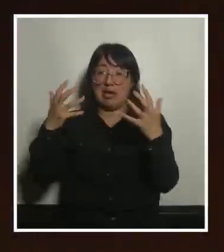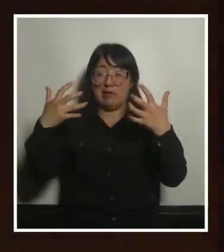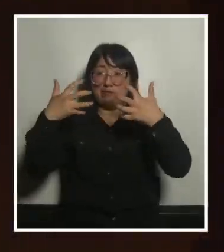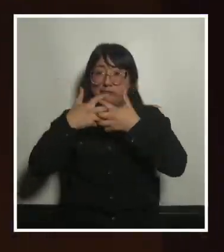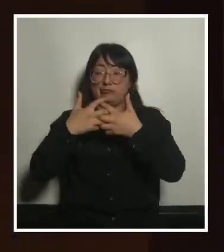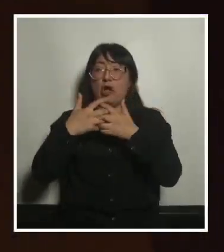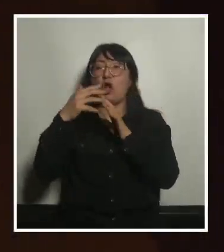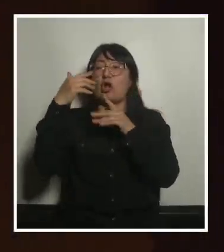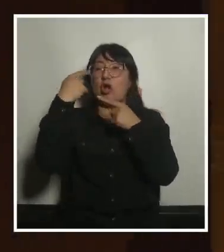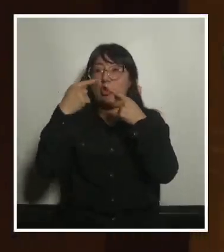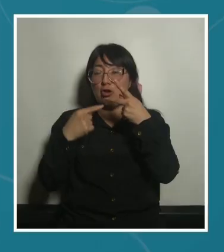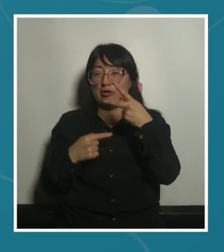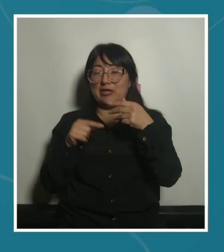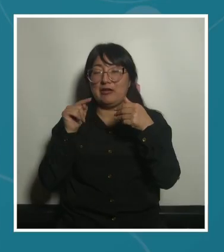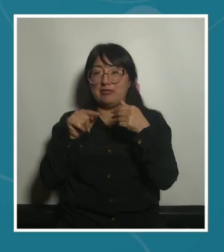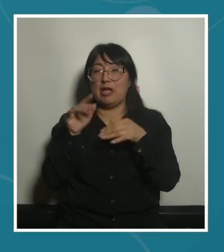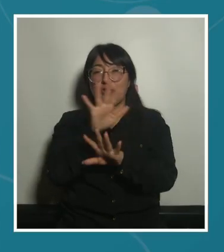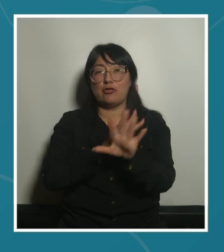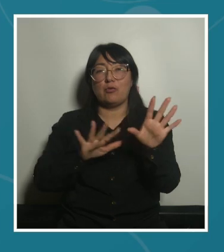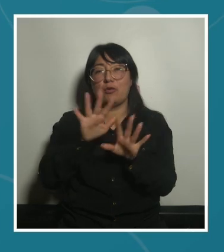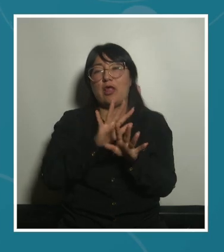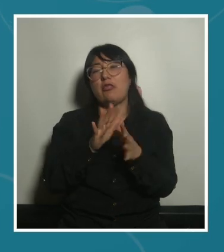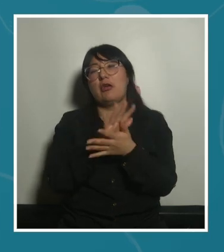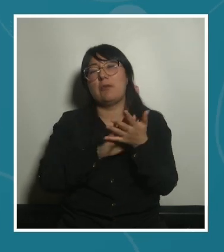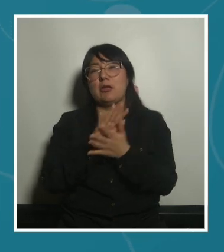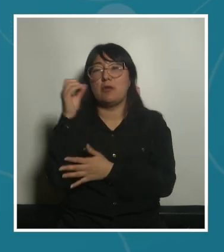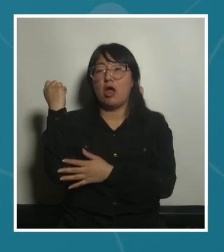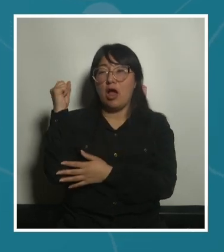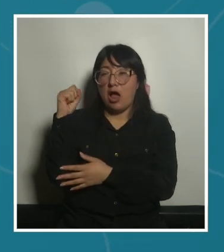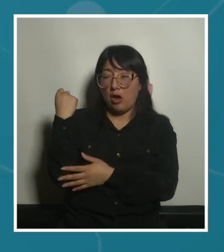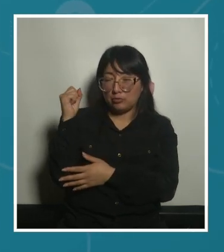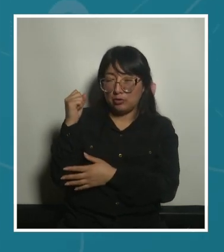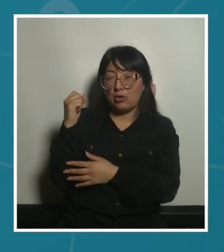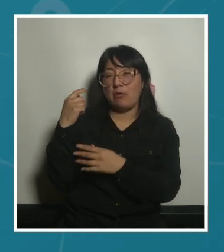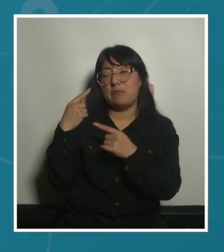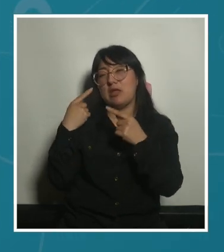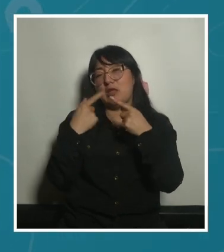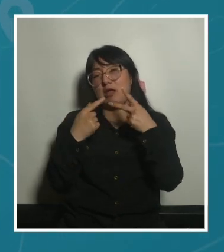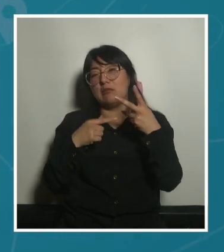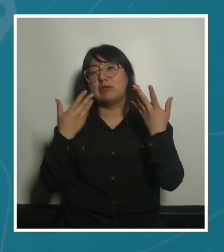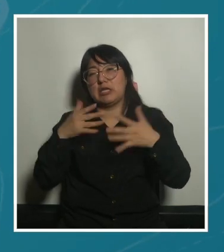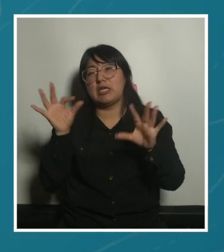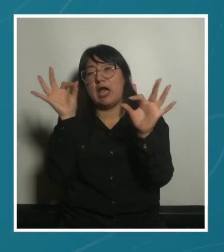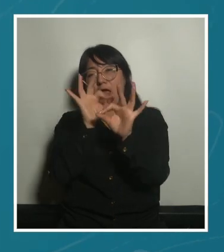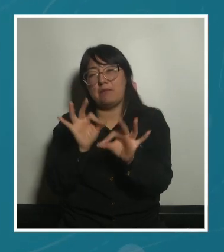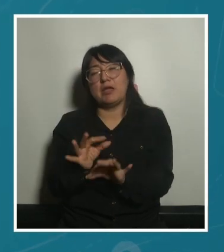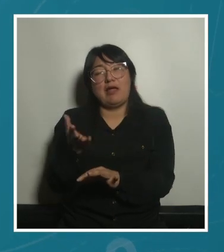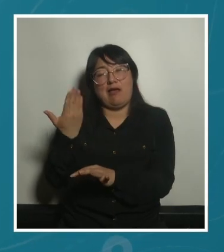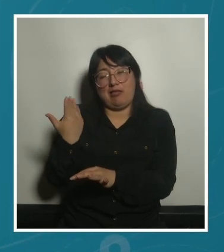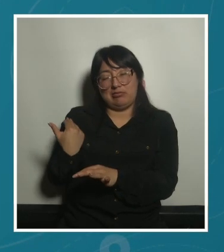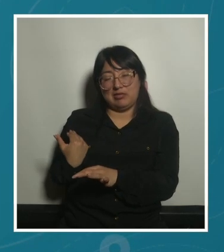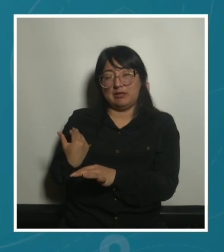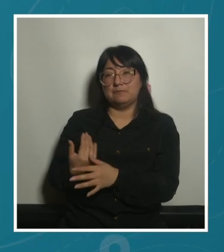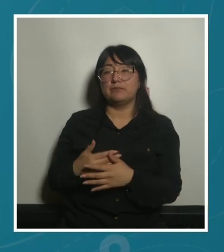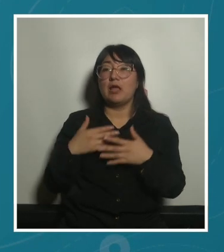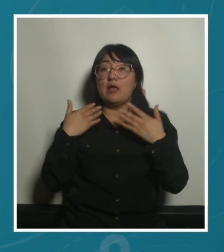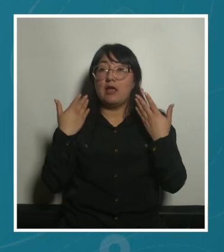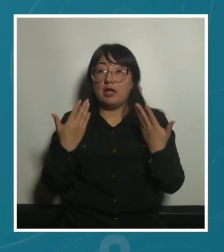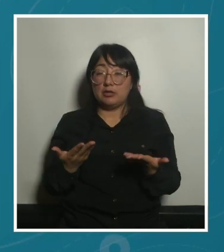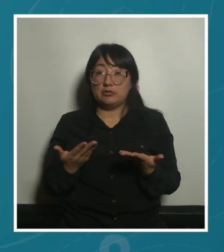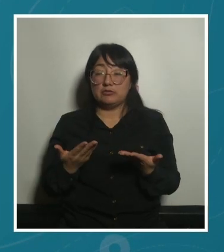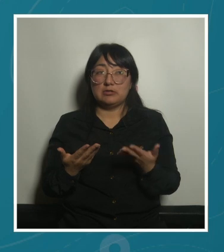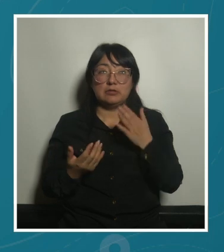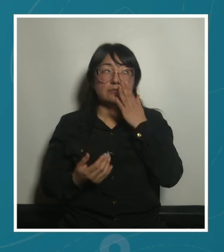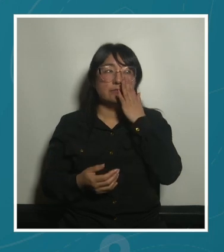criterios para una ciudad cuidadora de agencia autonomía conciliación que estaba explicando anteriormente entonces darían